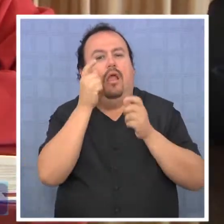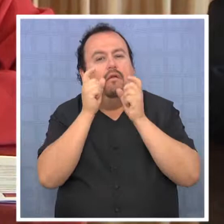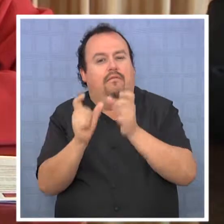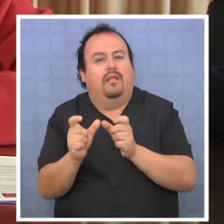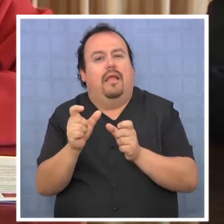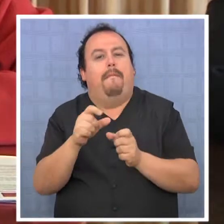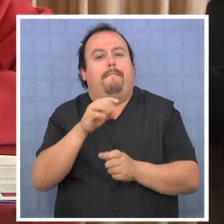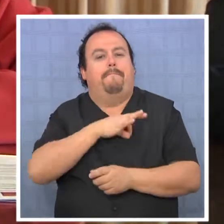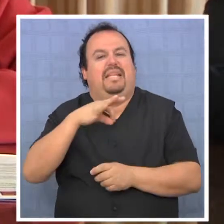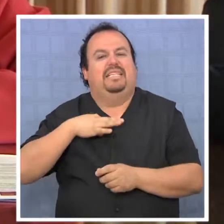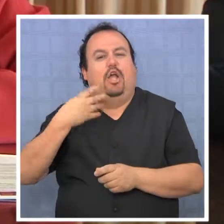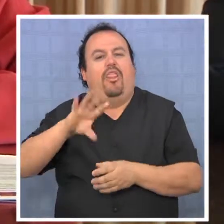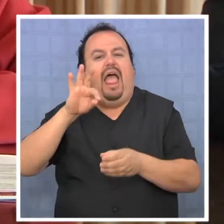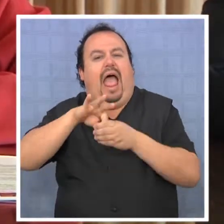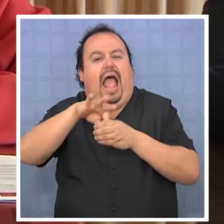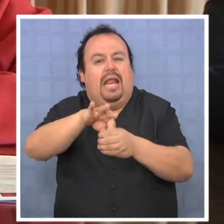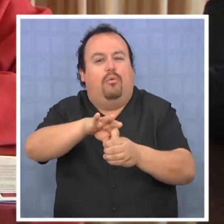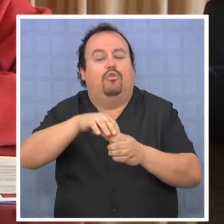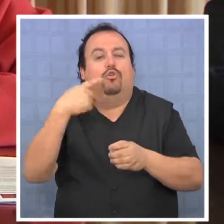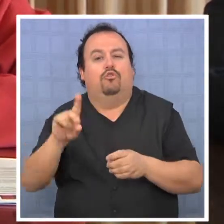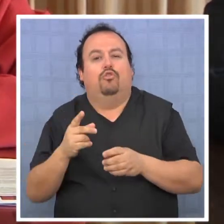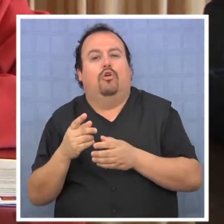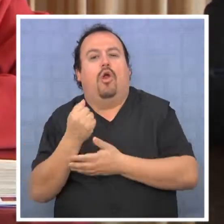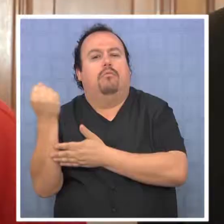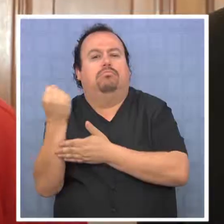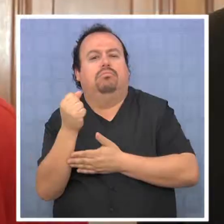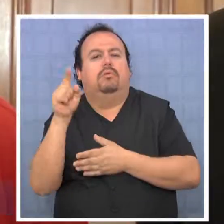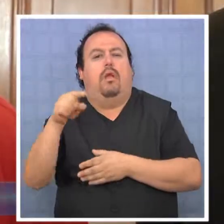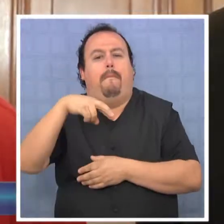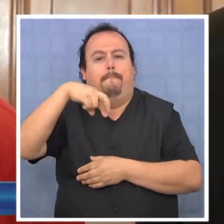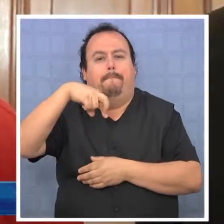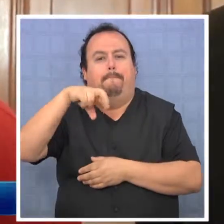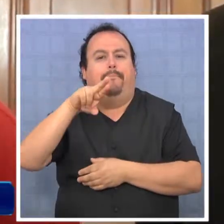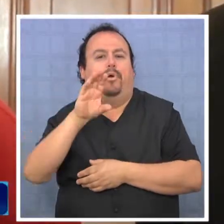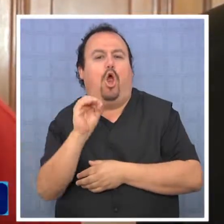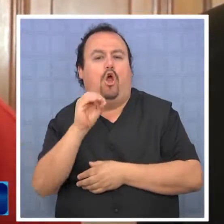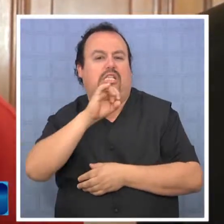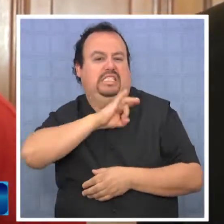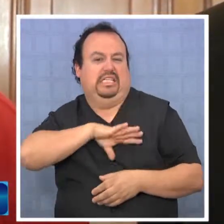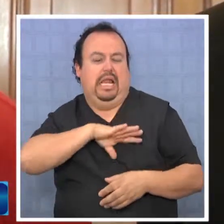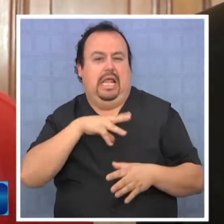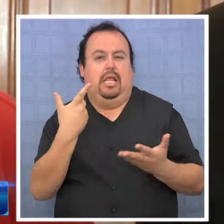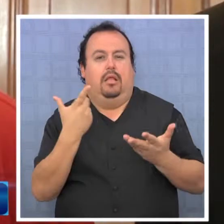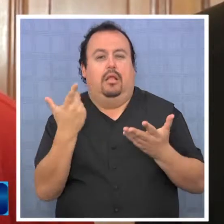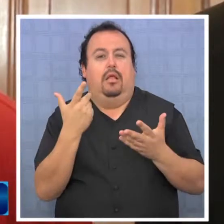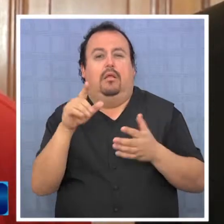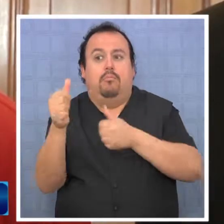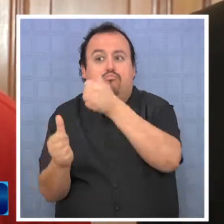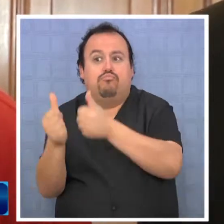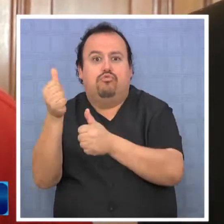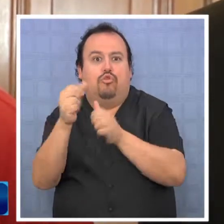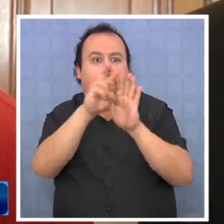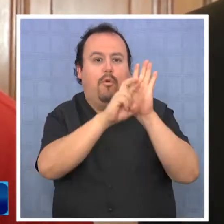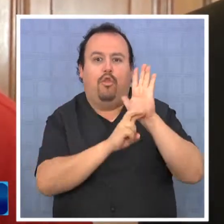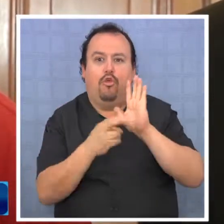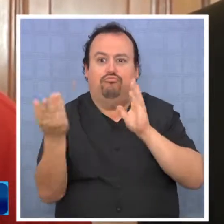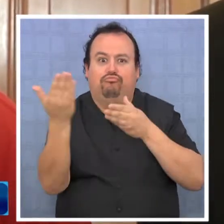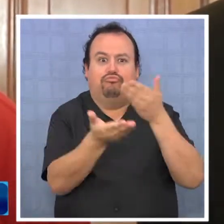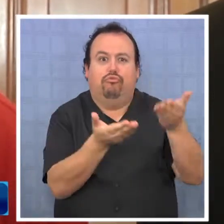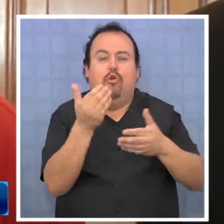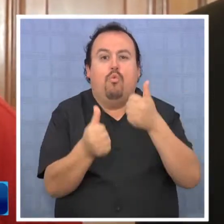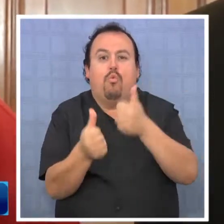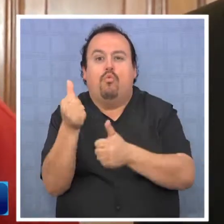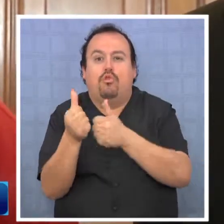desde el Ministerio de Agricultura a través de ProChile. Es un fondo nacional en que se adjudican los mejores proyectos.